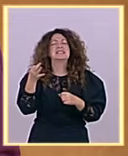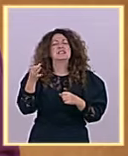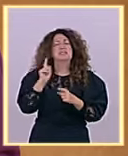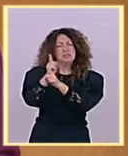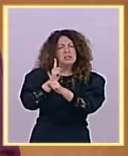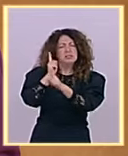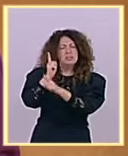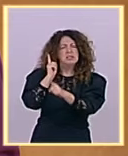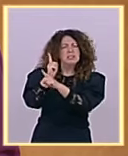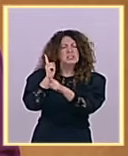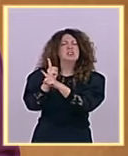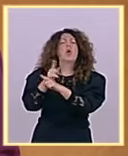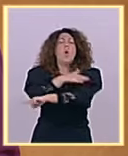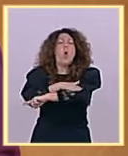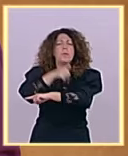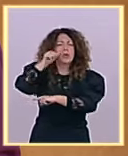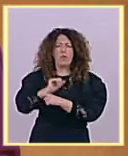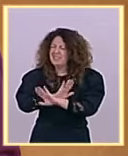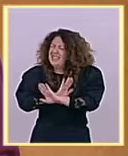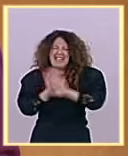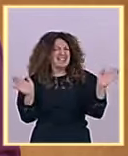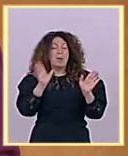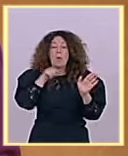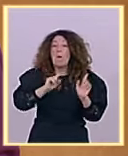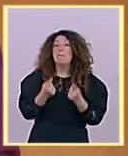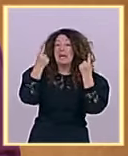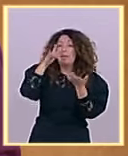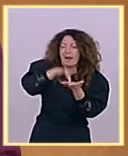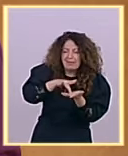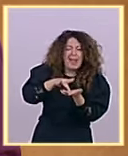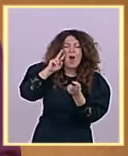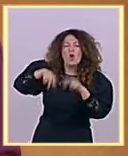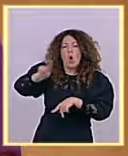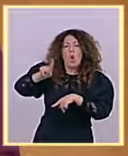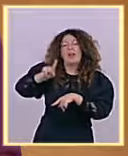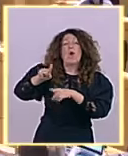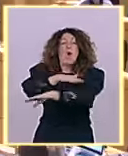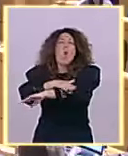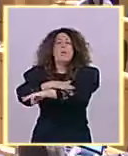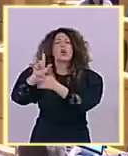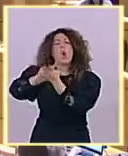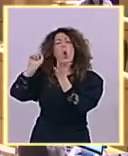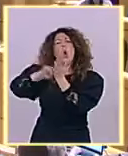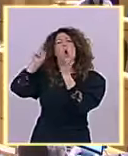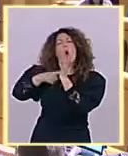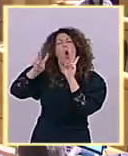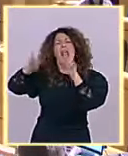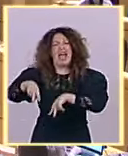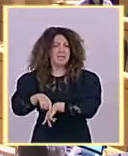reconocido la legitimidad de este gobierno. Y se lo decía al presidente este fin de semana.